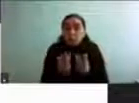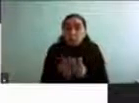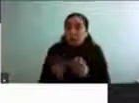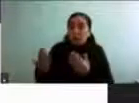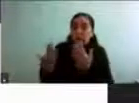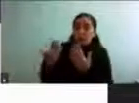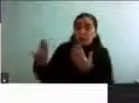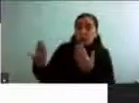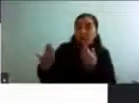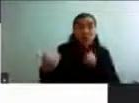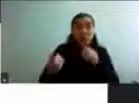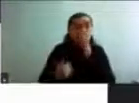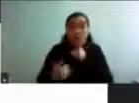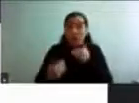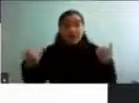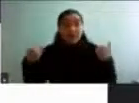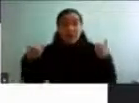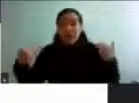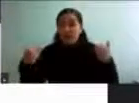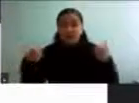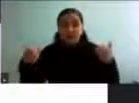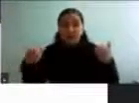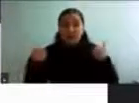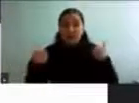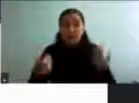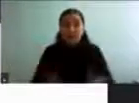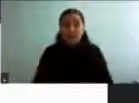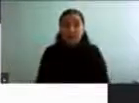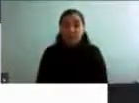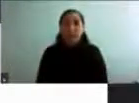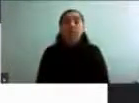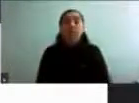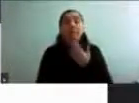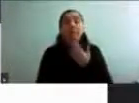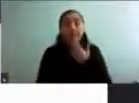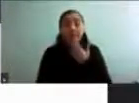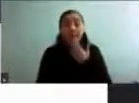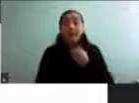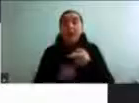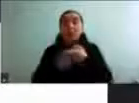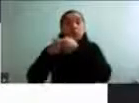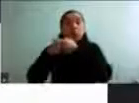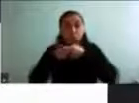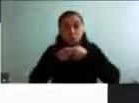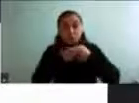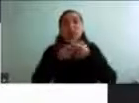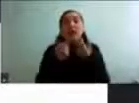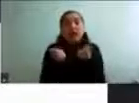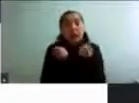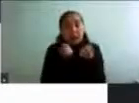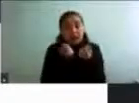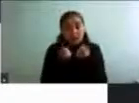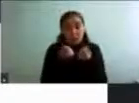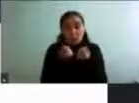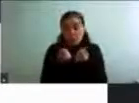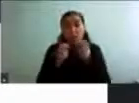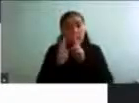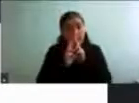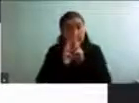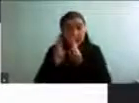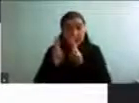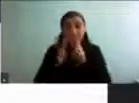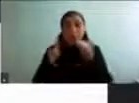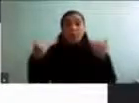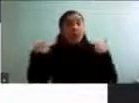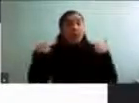Si es que no lo realiza, por ejemplo, actividad física. También tiene que ver con temas sociales, con temas económicos. Pero la actividad física también es